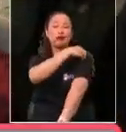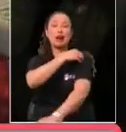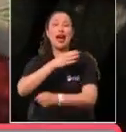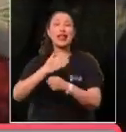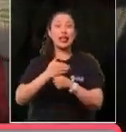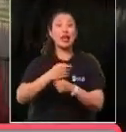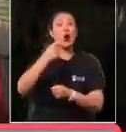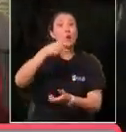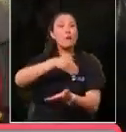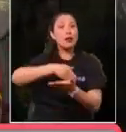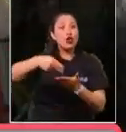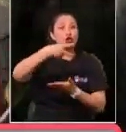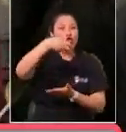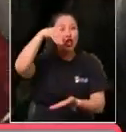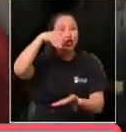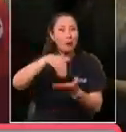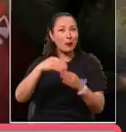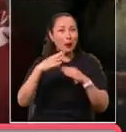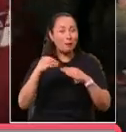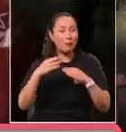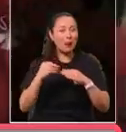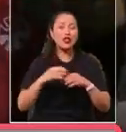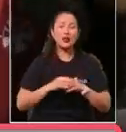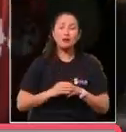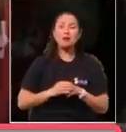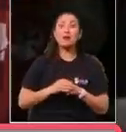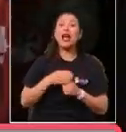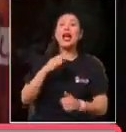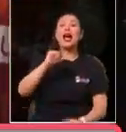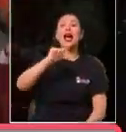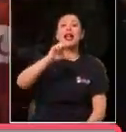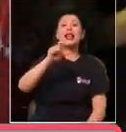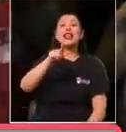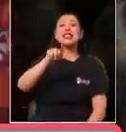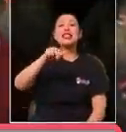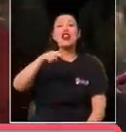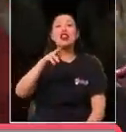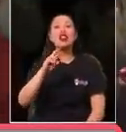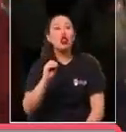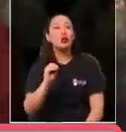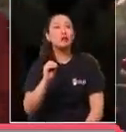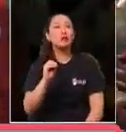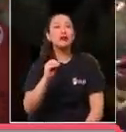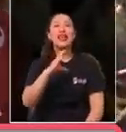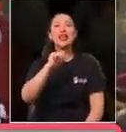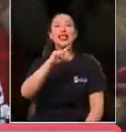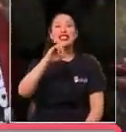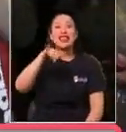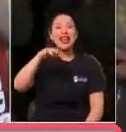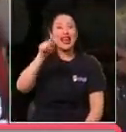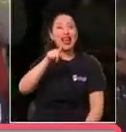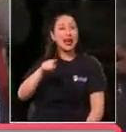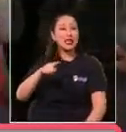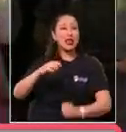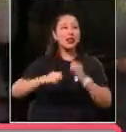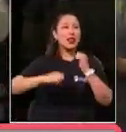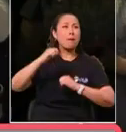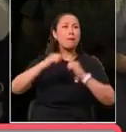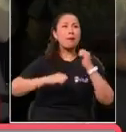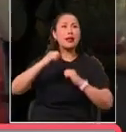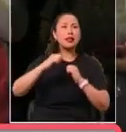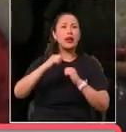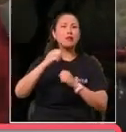.200.000 pesos. Le pido también a Alessandro, pase por favor, Alessandro Callejas, de Tuning J.D.M. Arica.